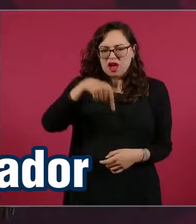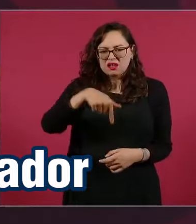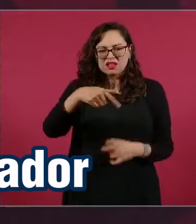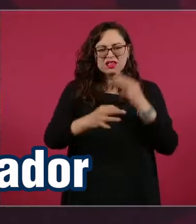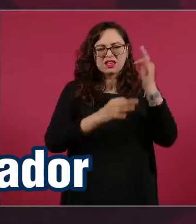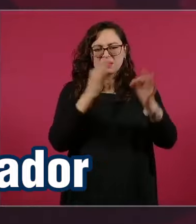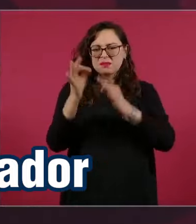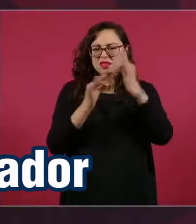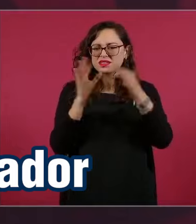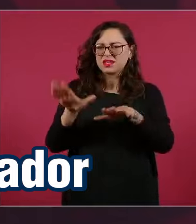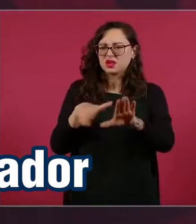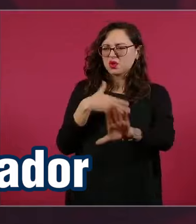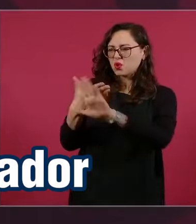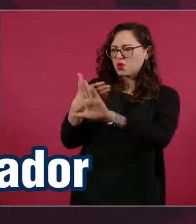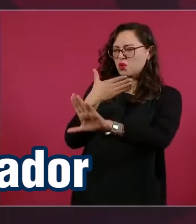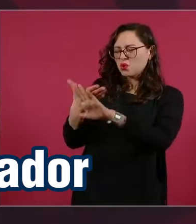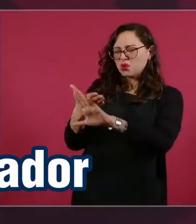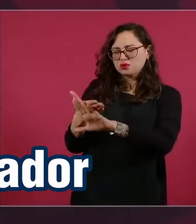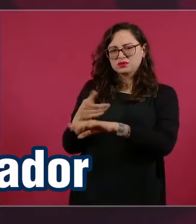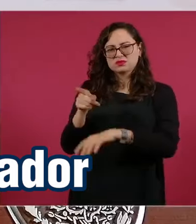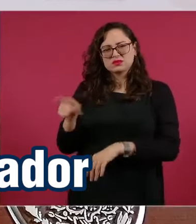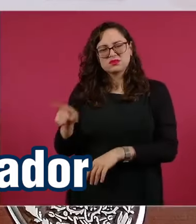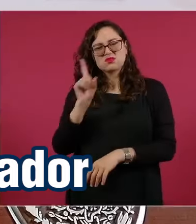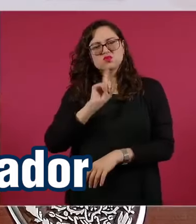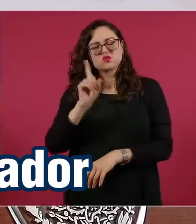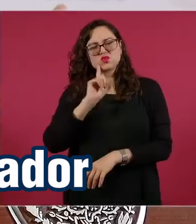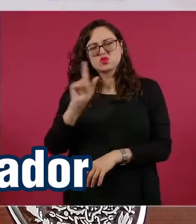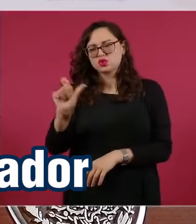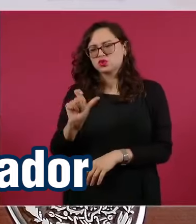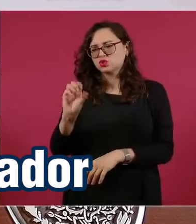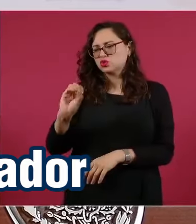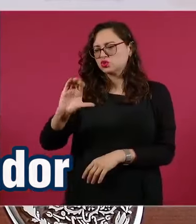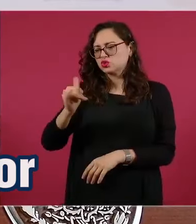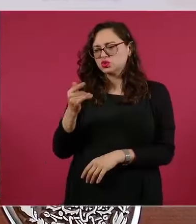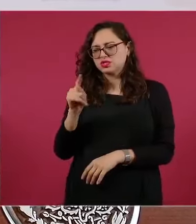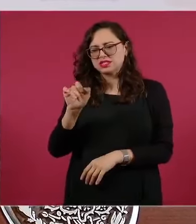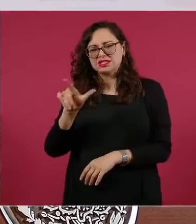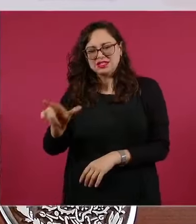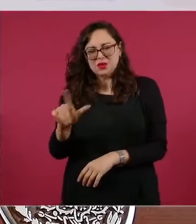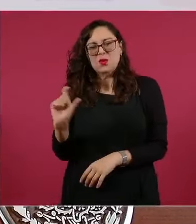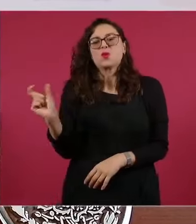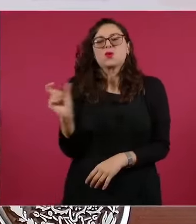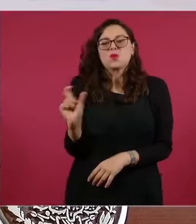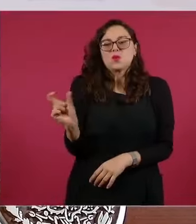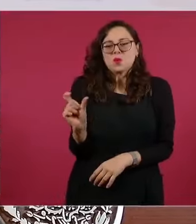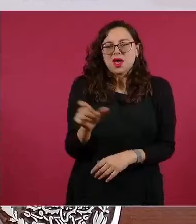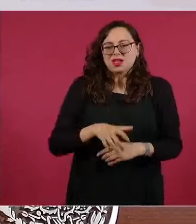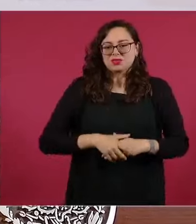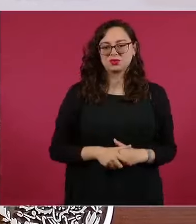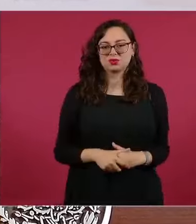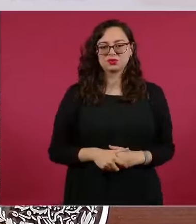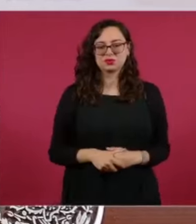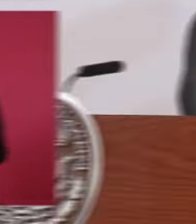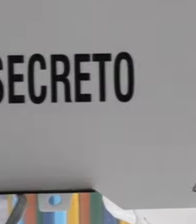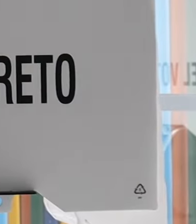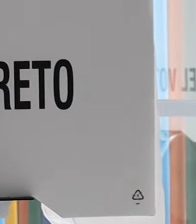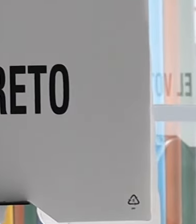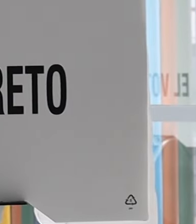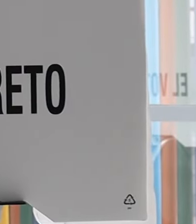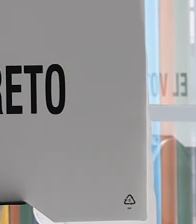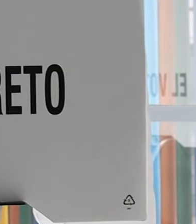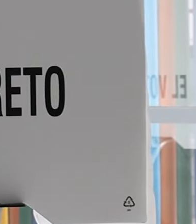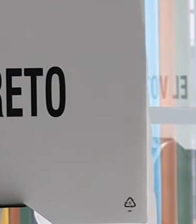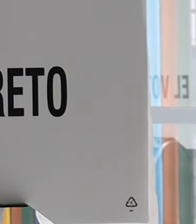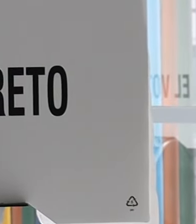En una ocasión hasta tergiversaron lo que aquí planteé. El